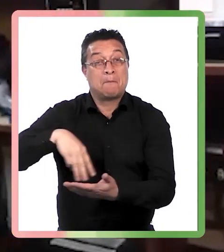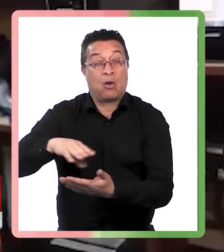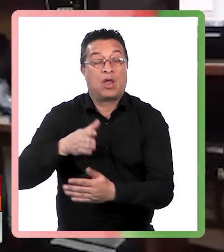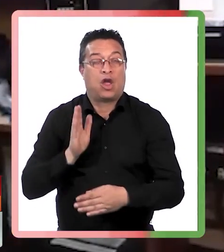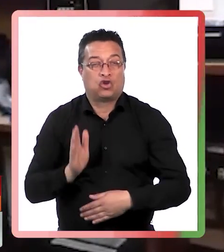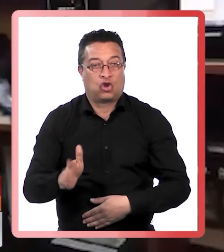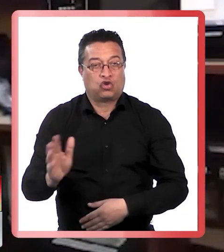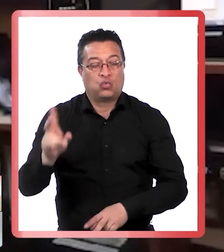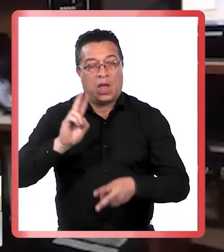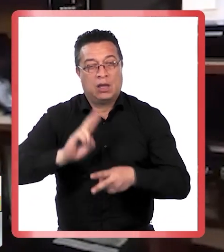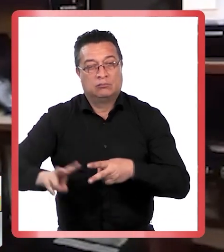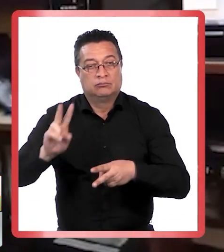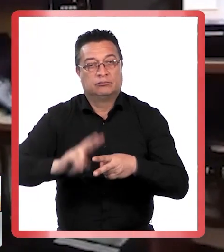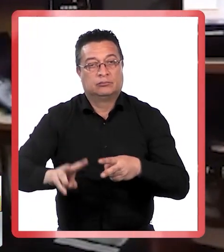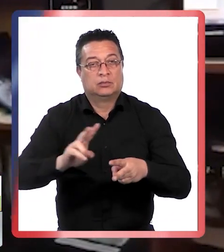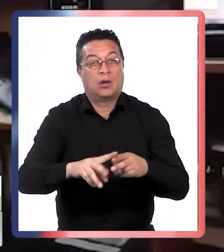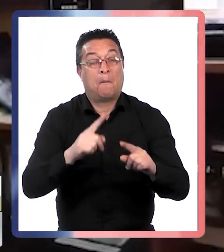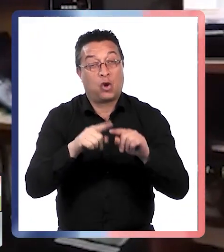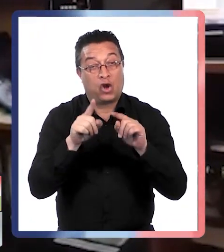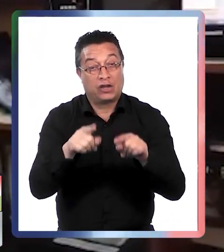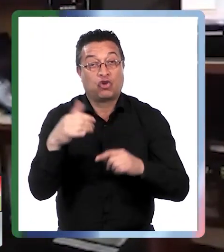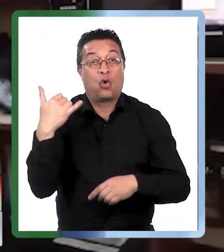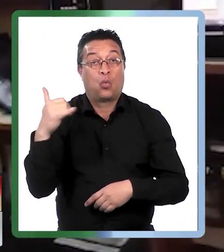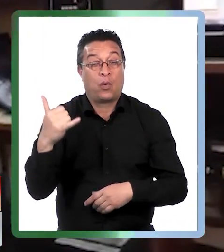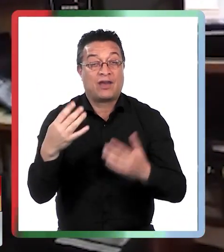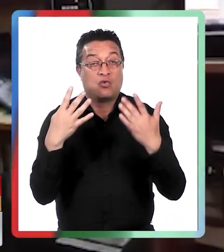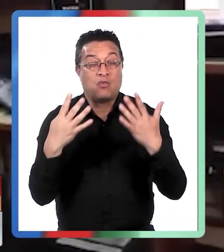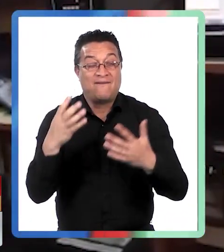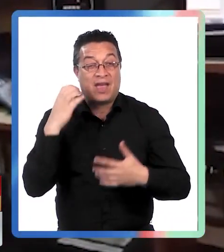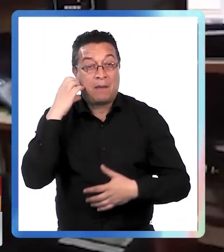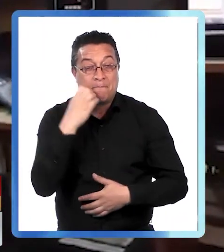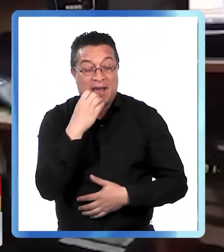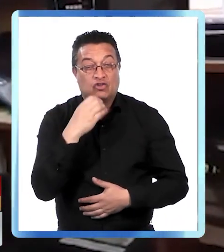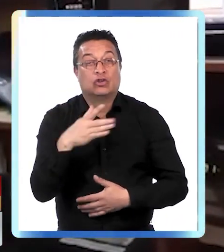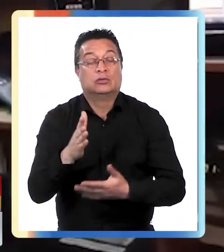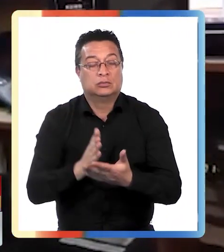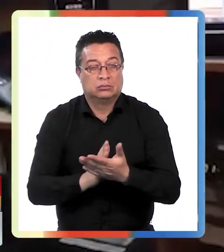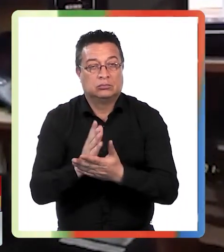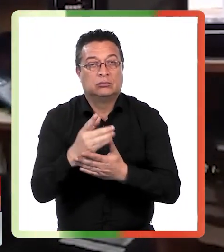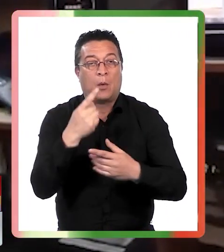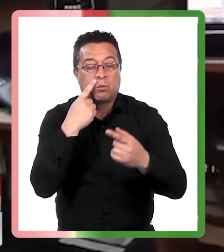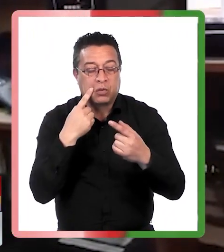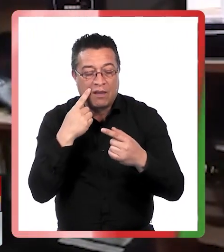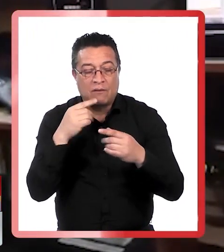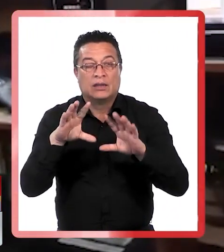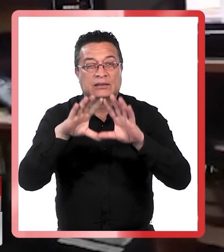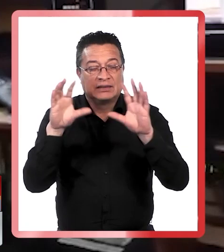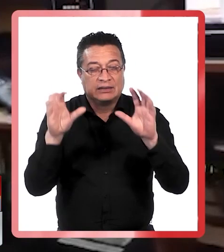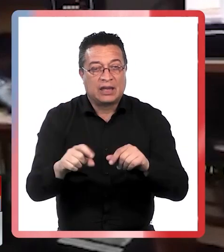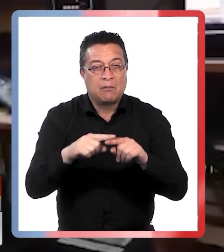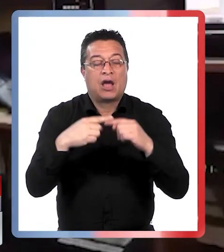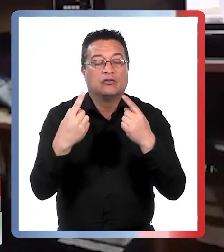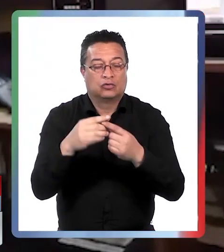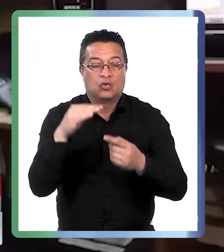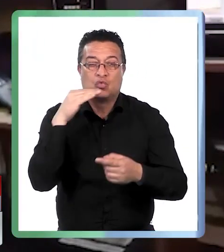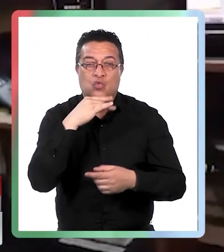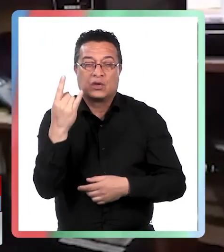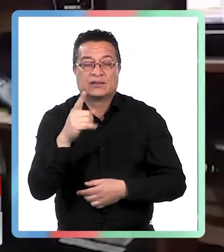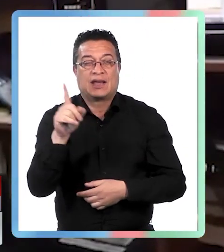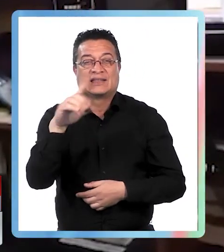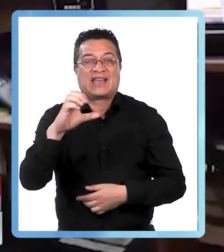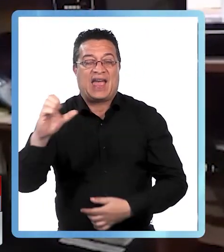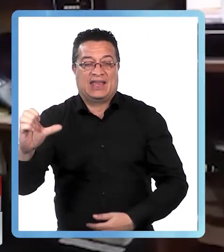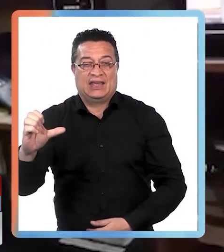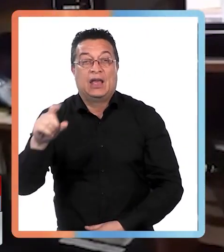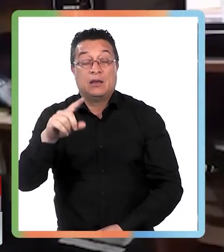Maule continúa preparándose por eso el jueves 9 de mayo iniciamos las pruebas del sistema de alertamiento de emergencia para los celulares